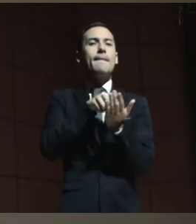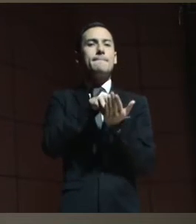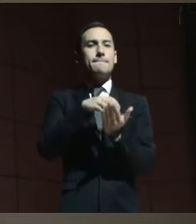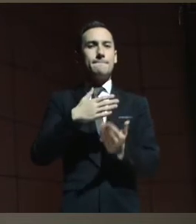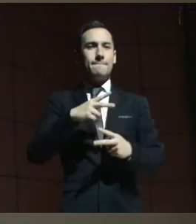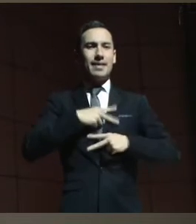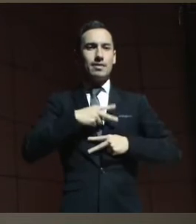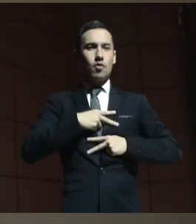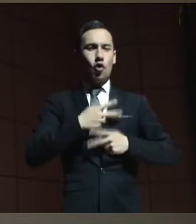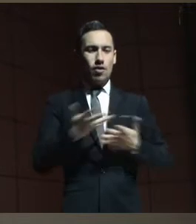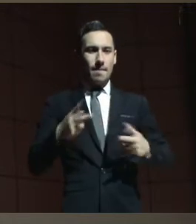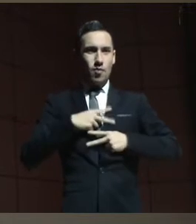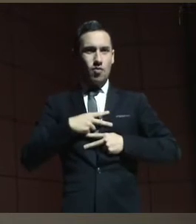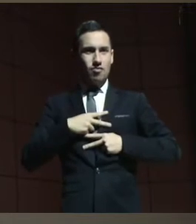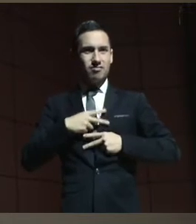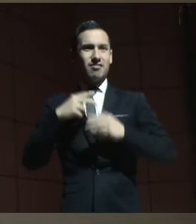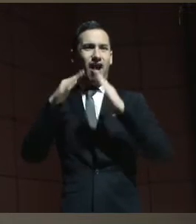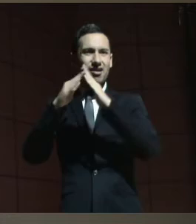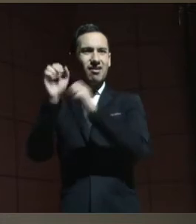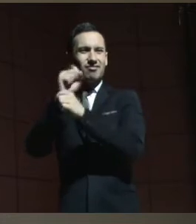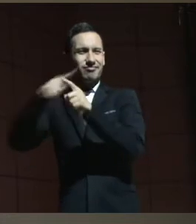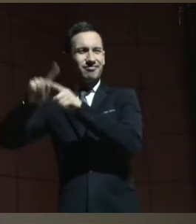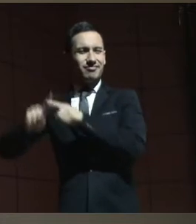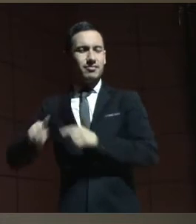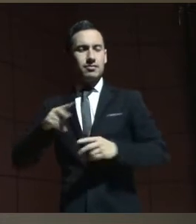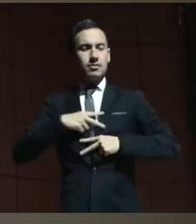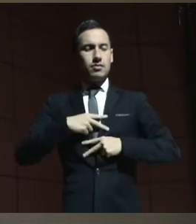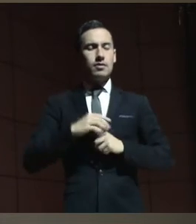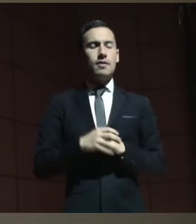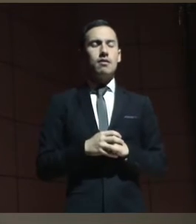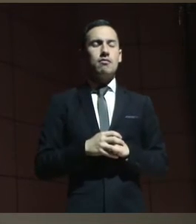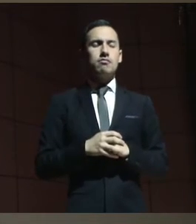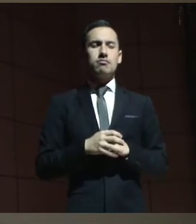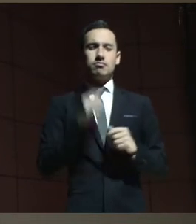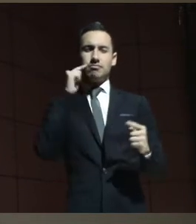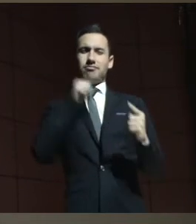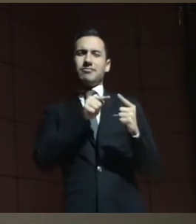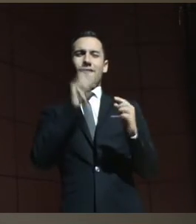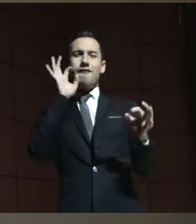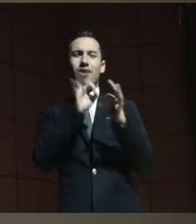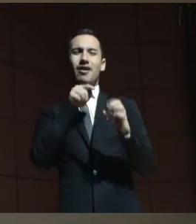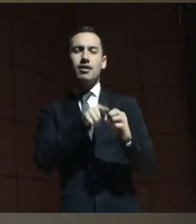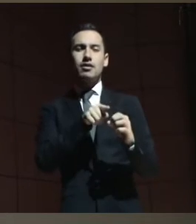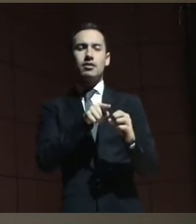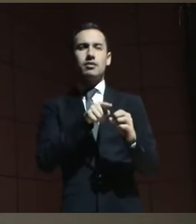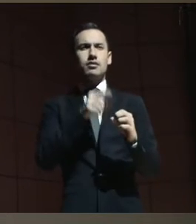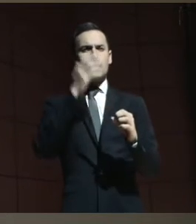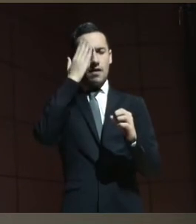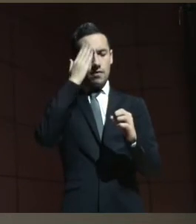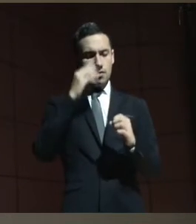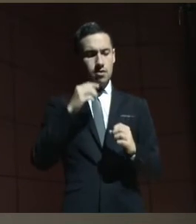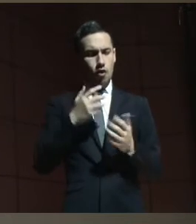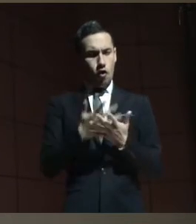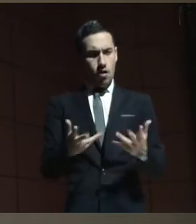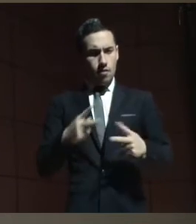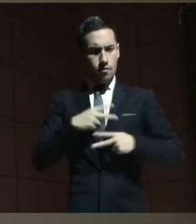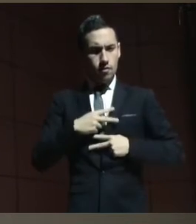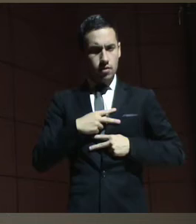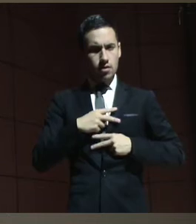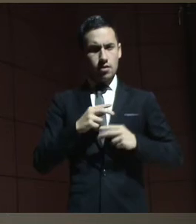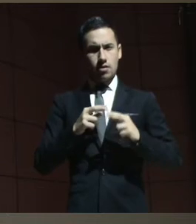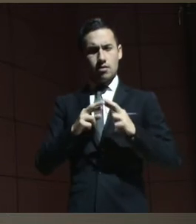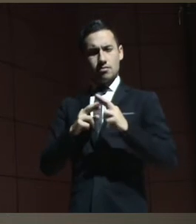Y por esta razón, por cuidar el patrimonio y las relaciones patrimoniales y para darle